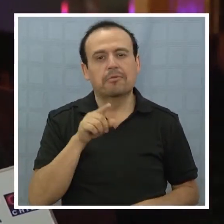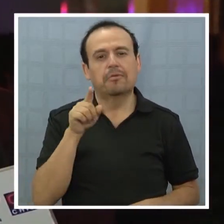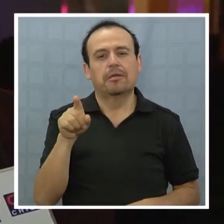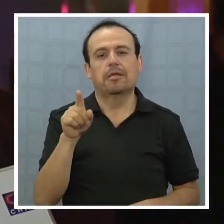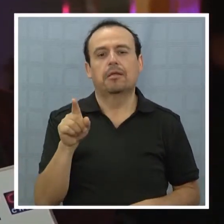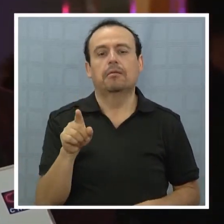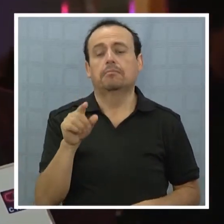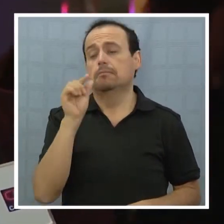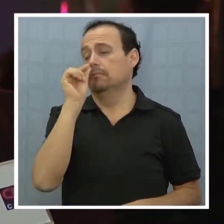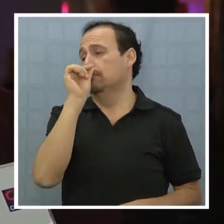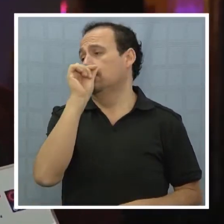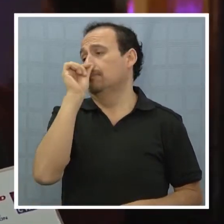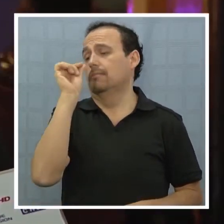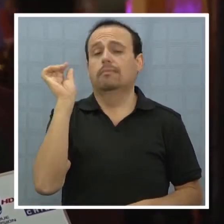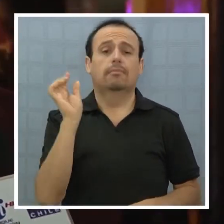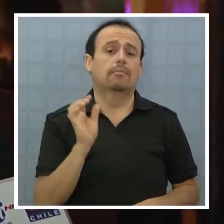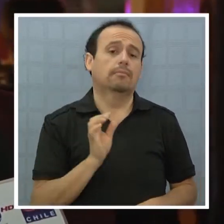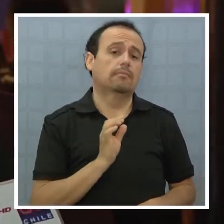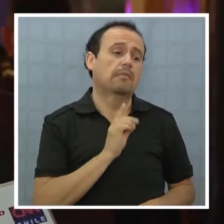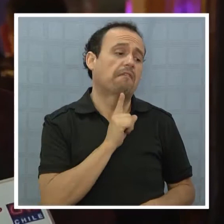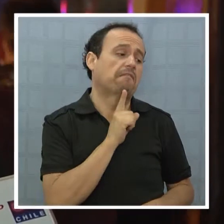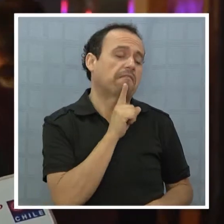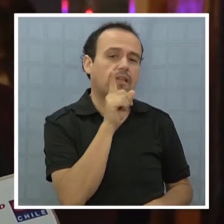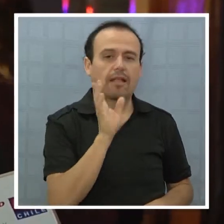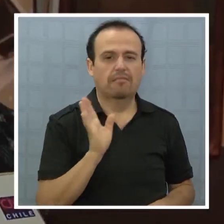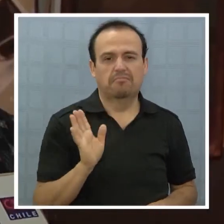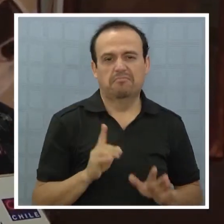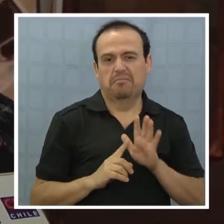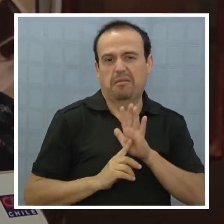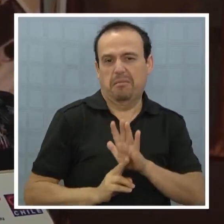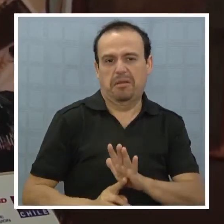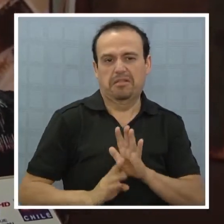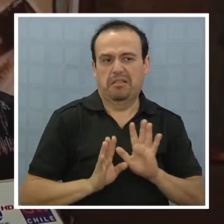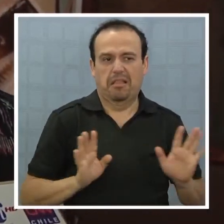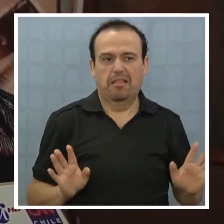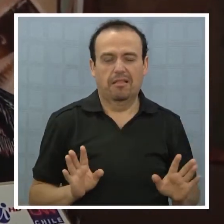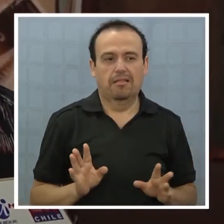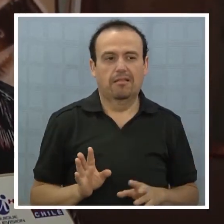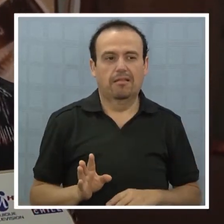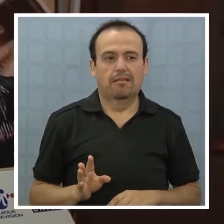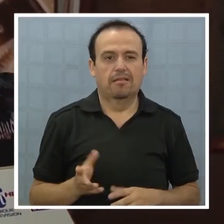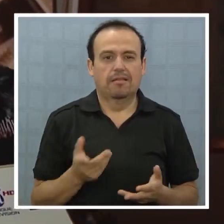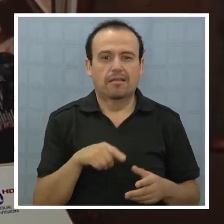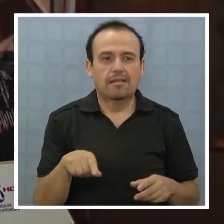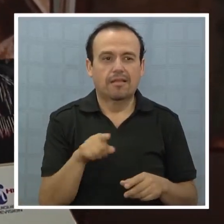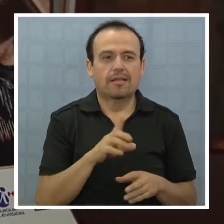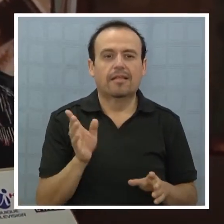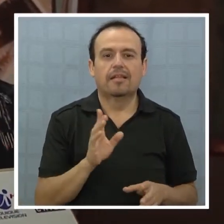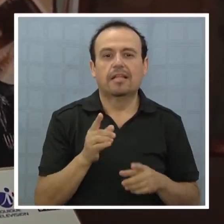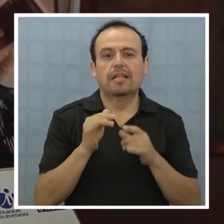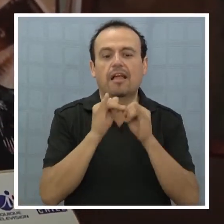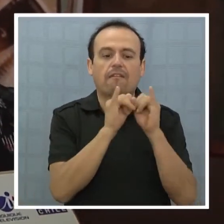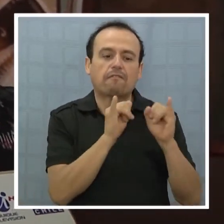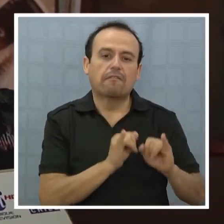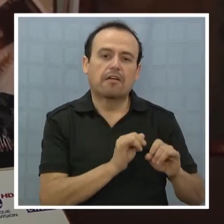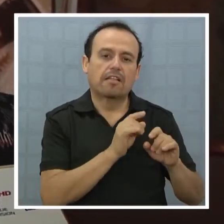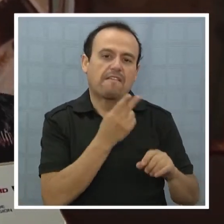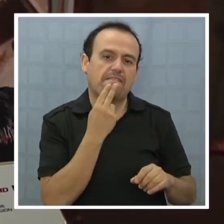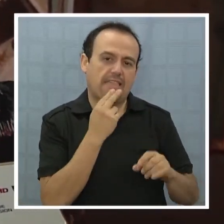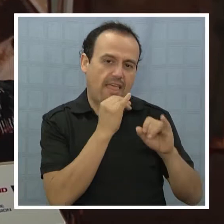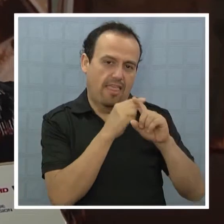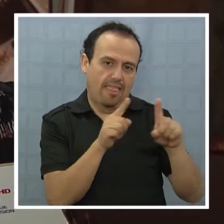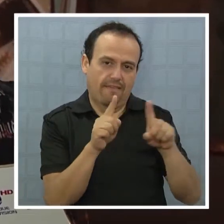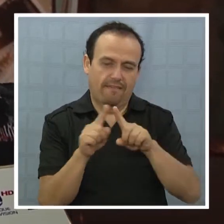los cuicos nomás que no representan a nada. Todos con estilos de vida distintos,